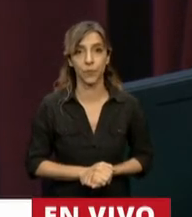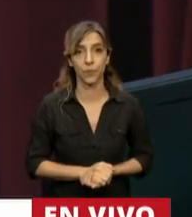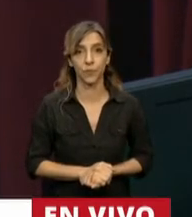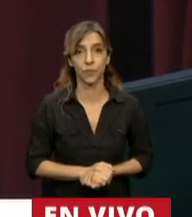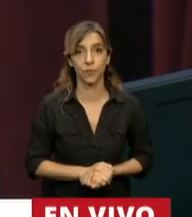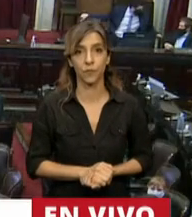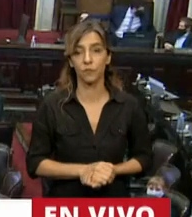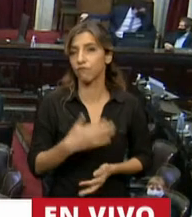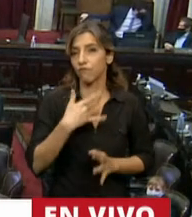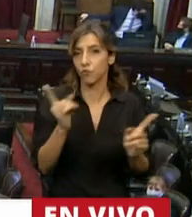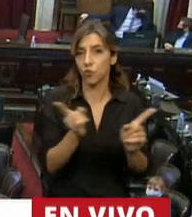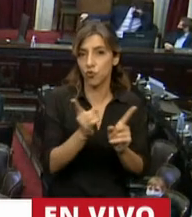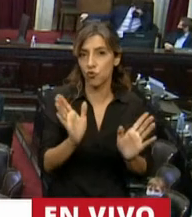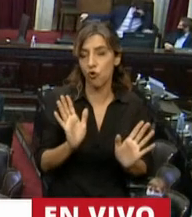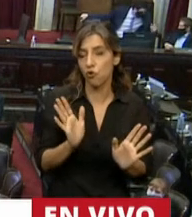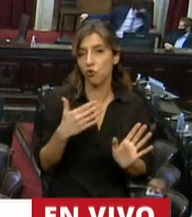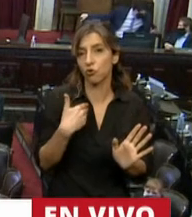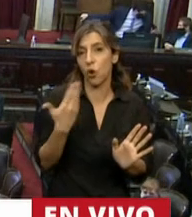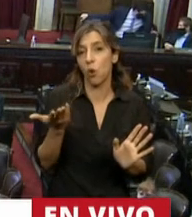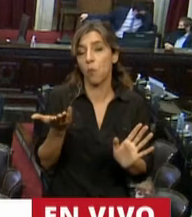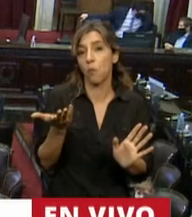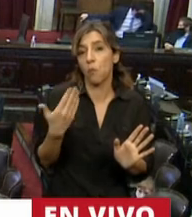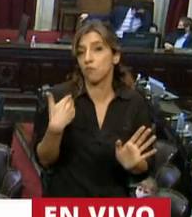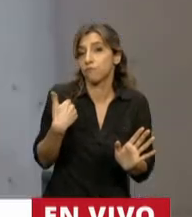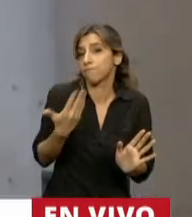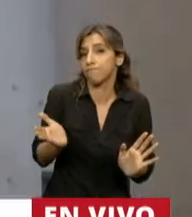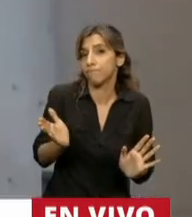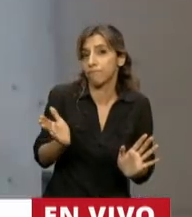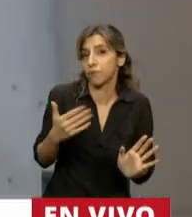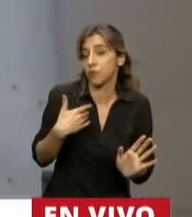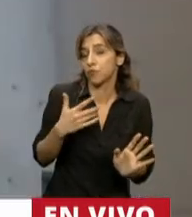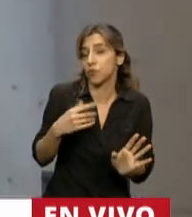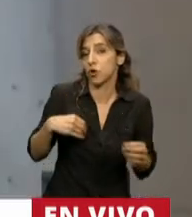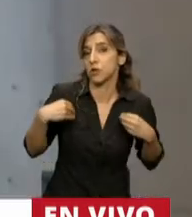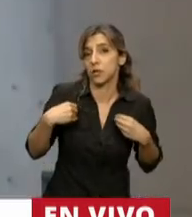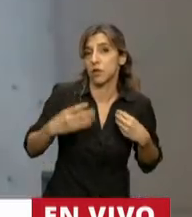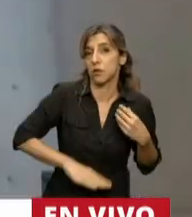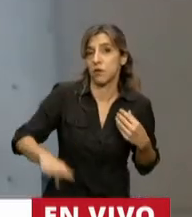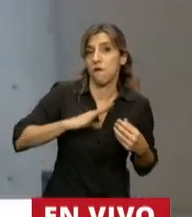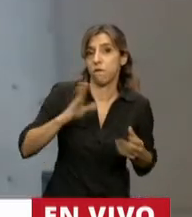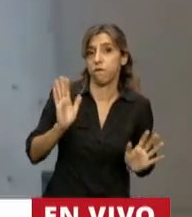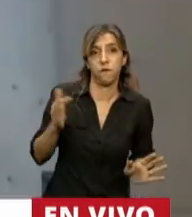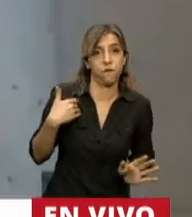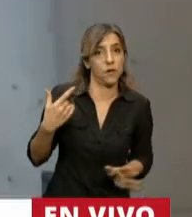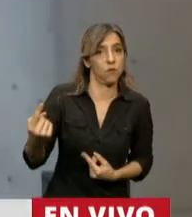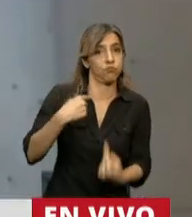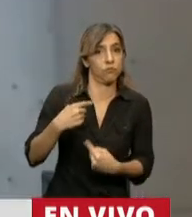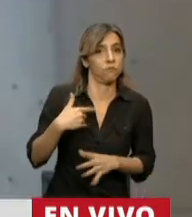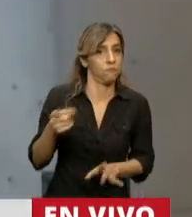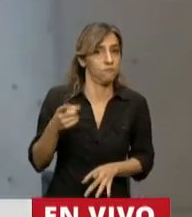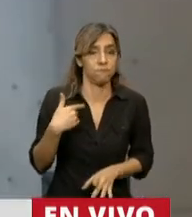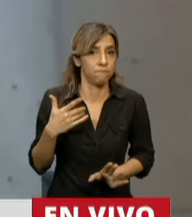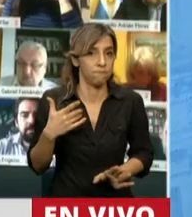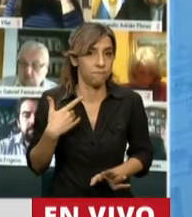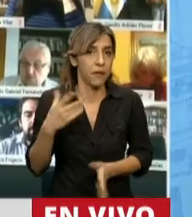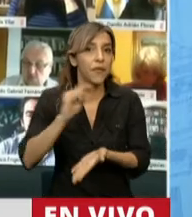Mire, muy breve. Yo no puedo dejar pasar así tan livianamente la ofensa y la agresión que la diputada Blanca Osuna